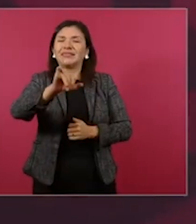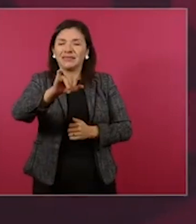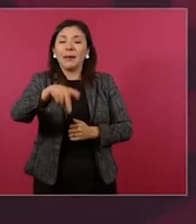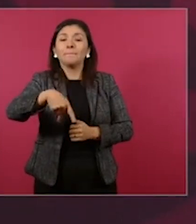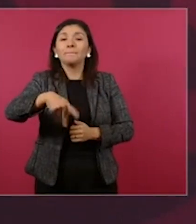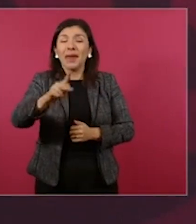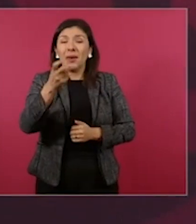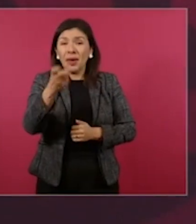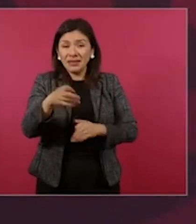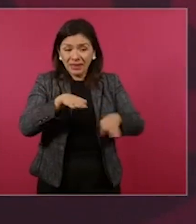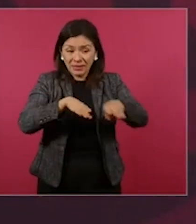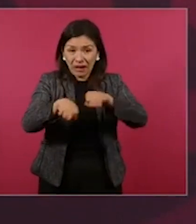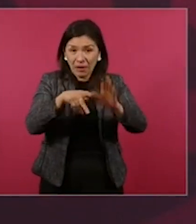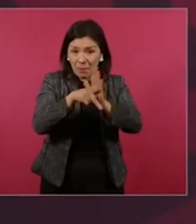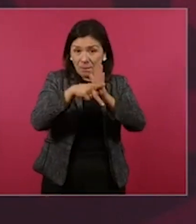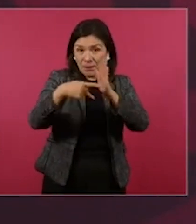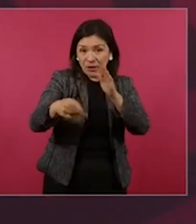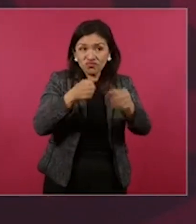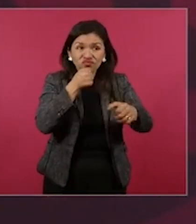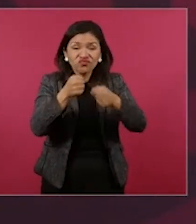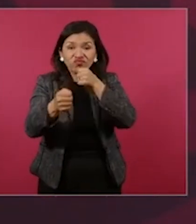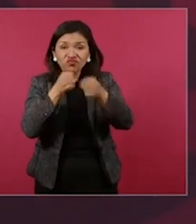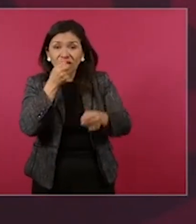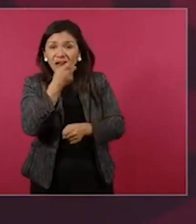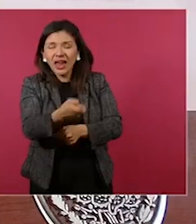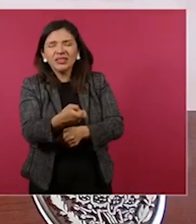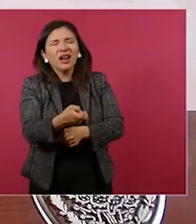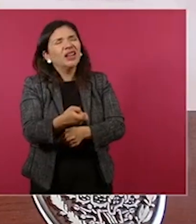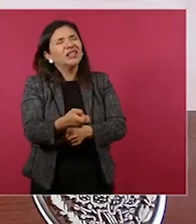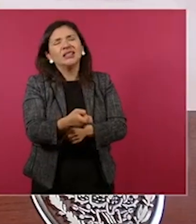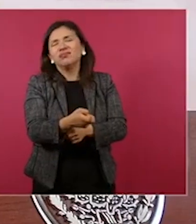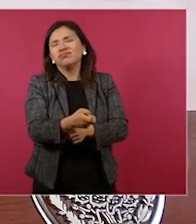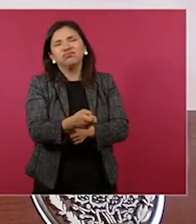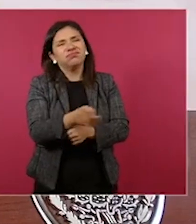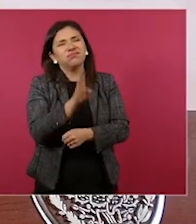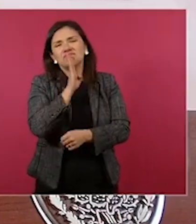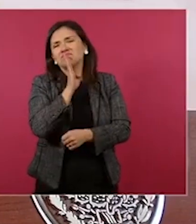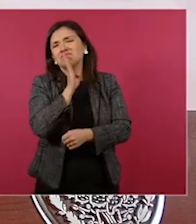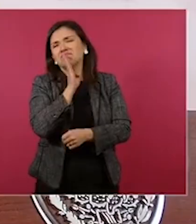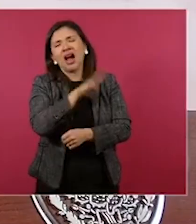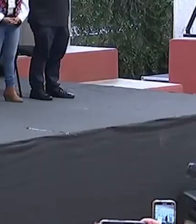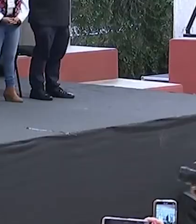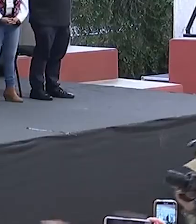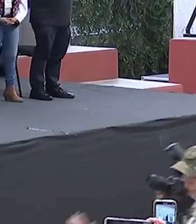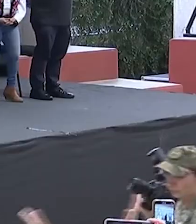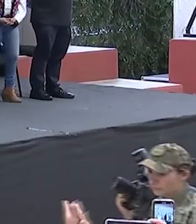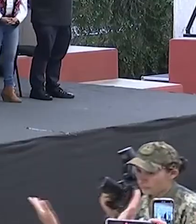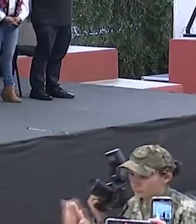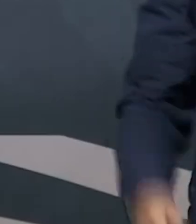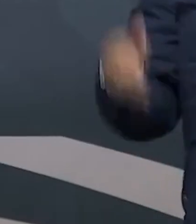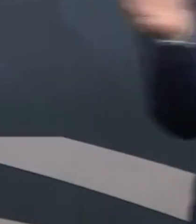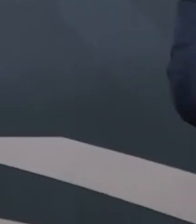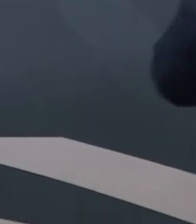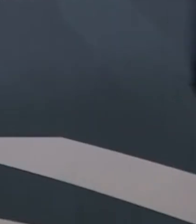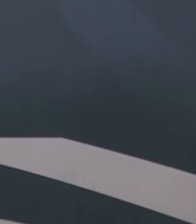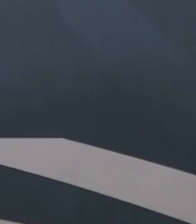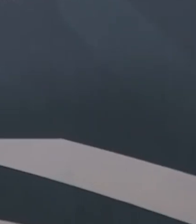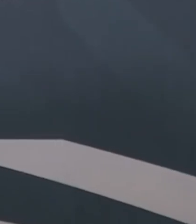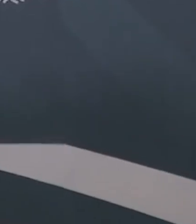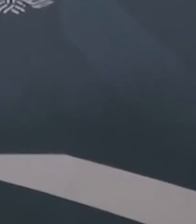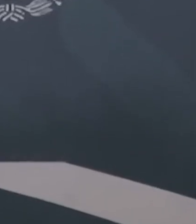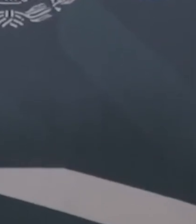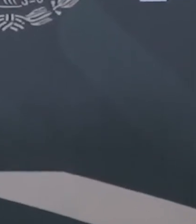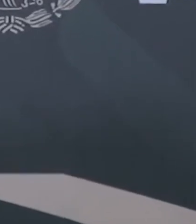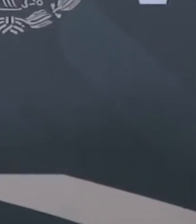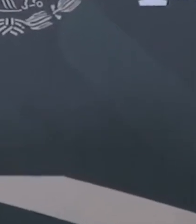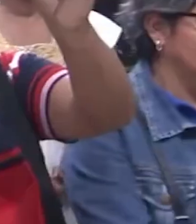Durante su conferencia mañanera del día de hoy, el presidente Andrés Manuel López Obrador fue cuestionado sobre la reunión que tuvo el día de ayer con la presidenta electa